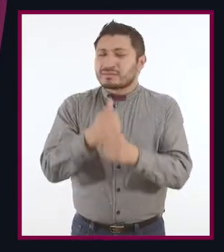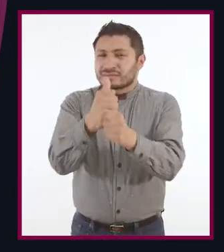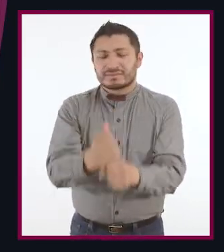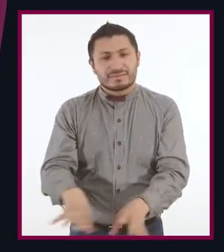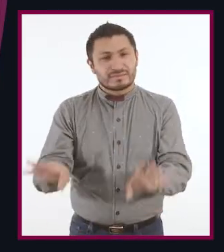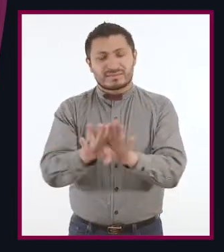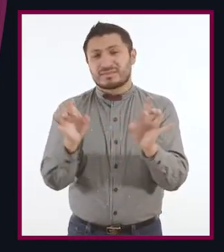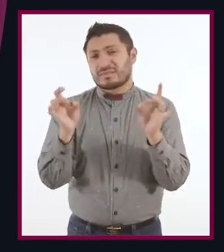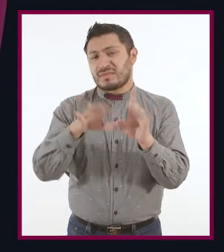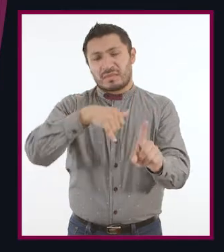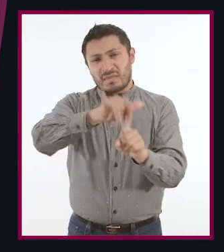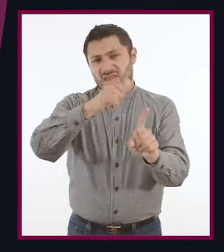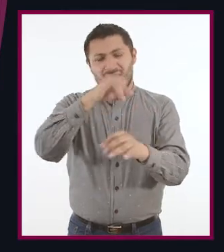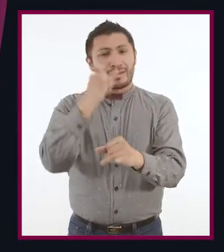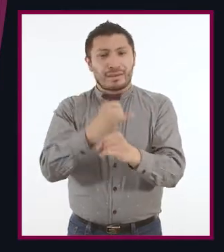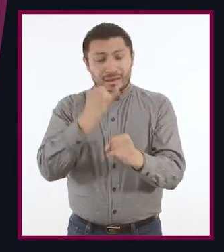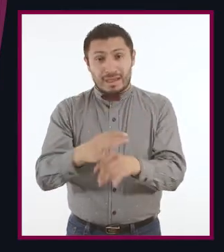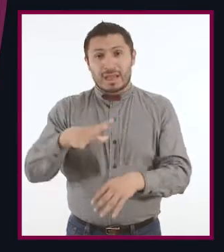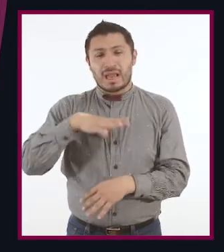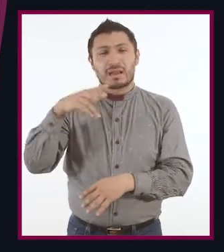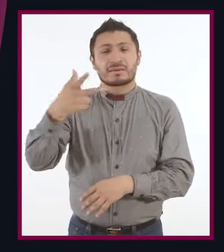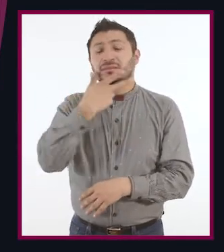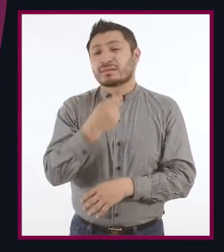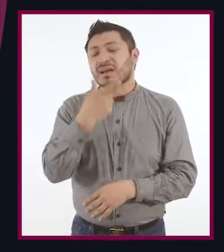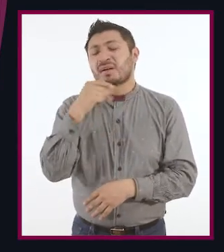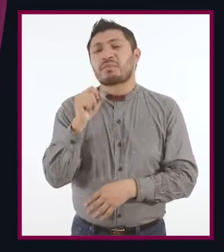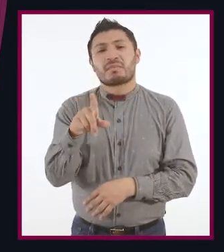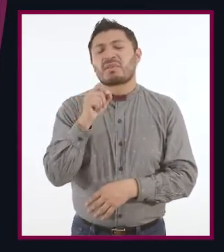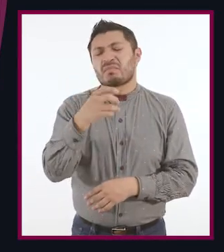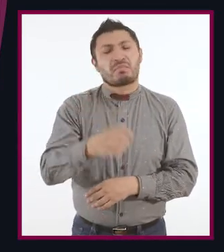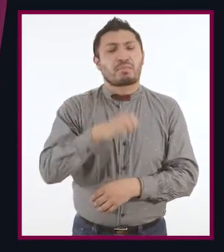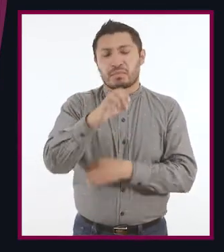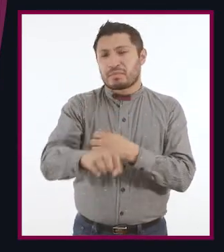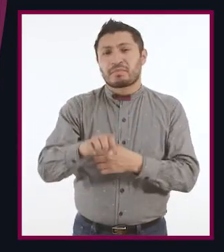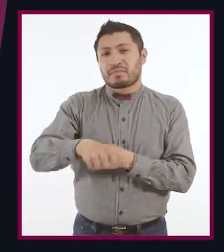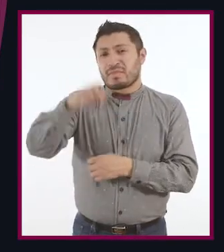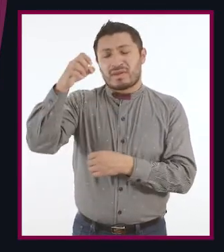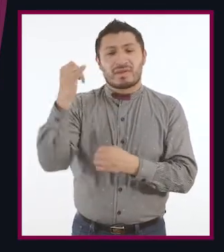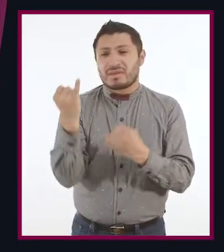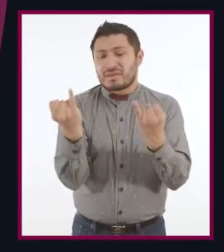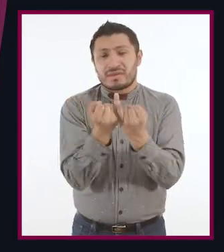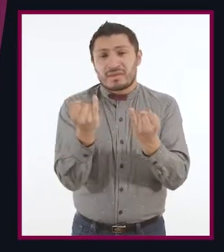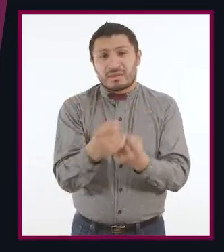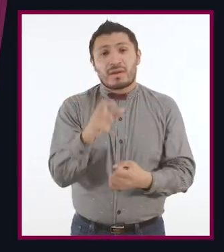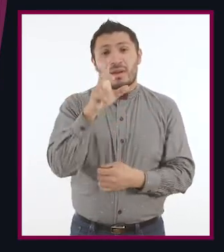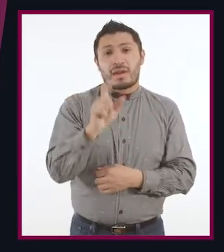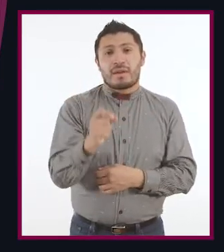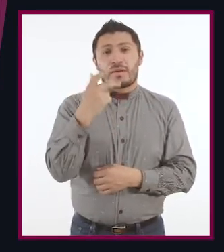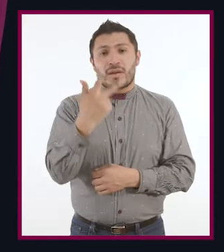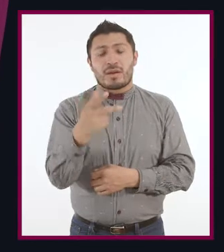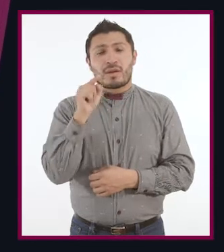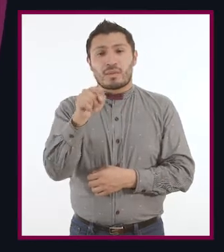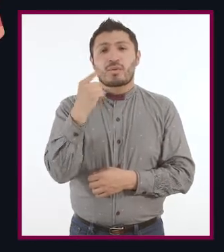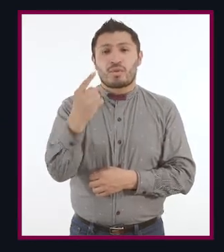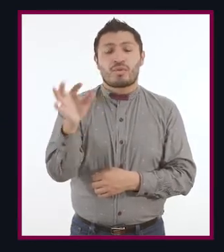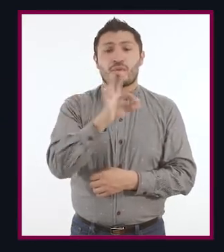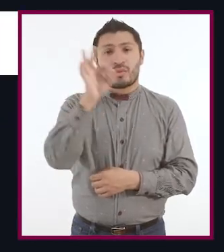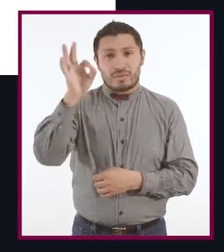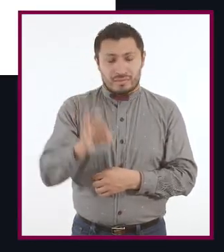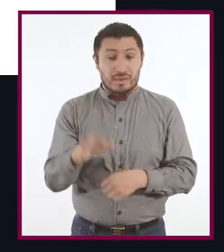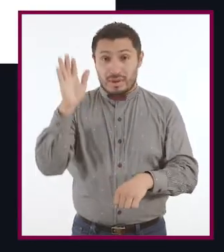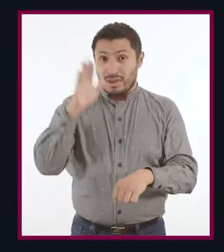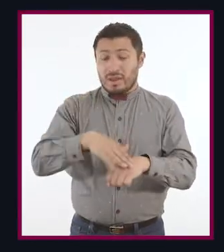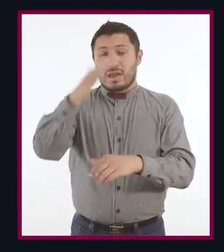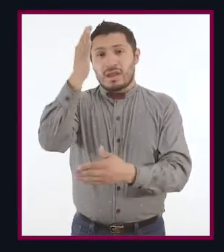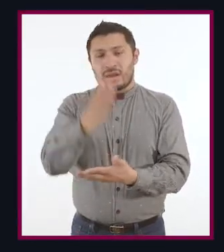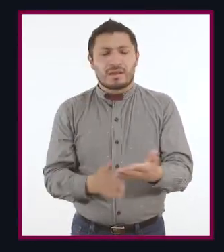tipo de ciberacoso, entre los hombres del mismo rango de edad el porcentaje fue de 28.1%. Más